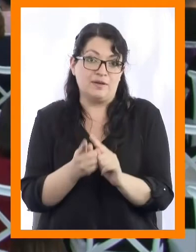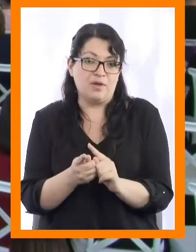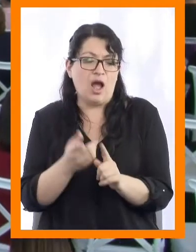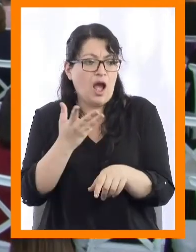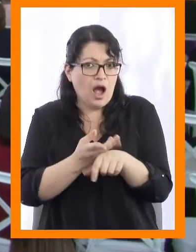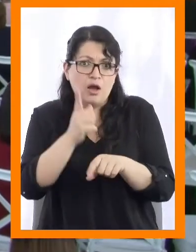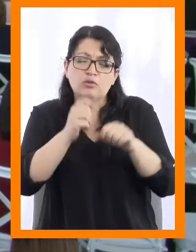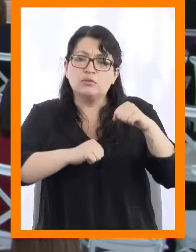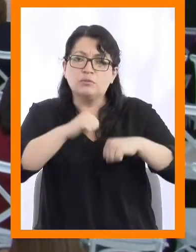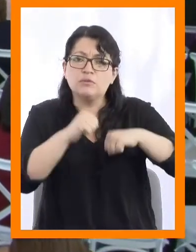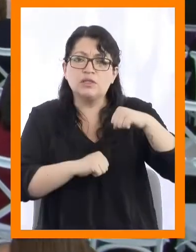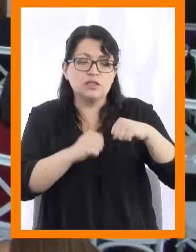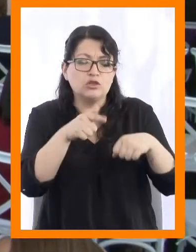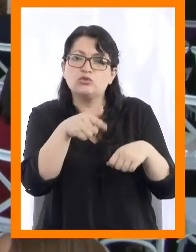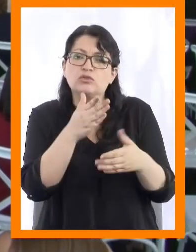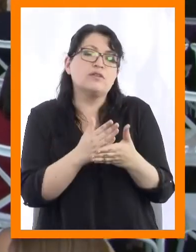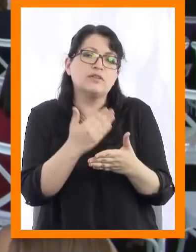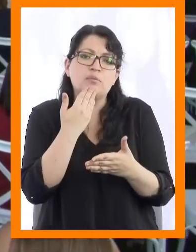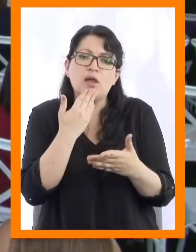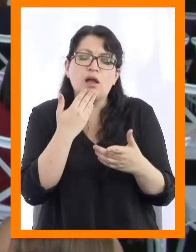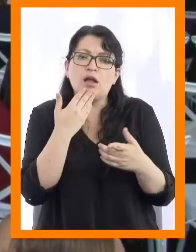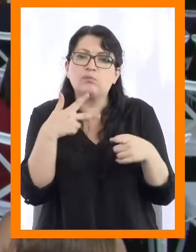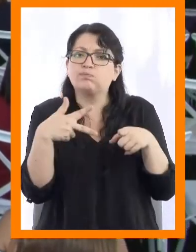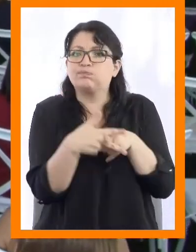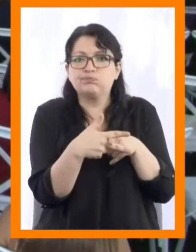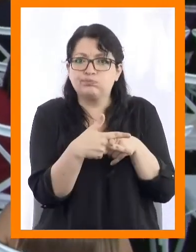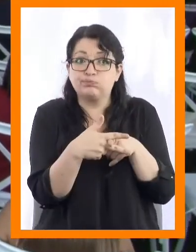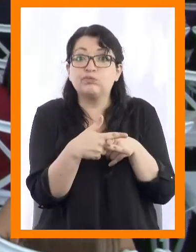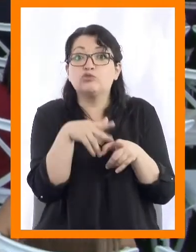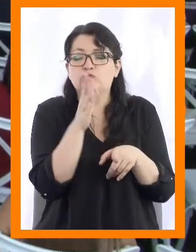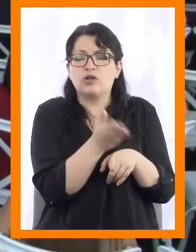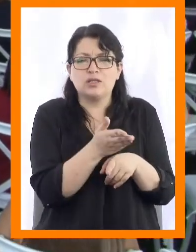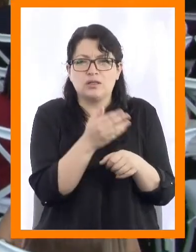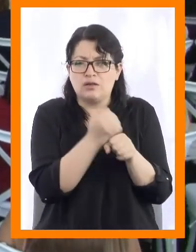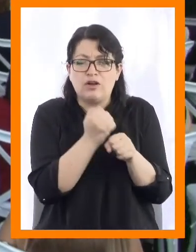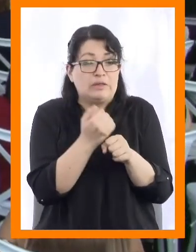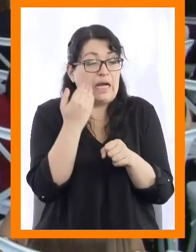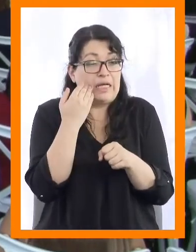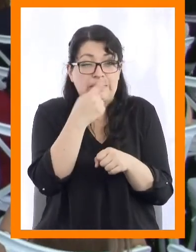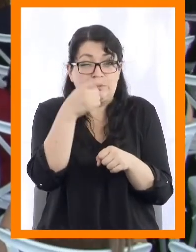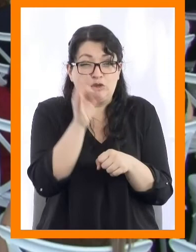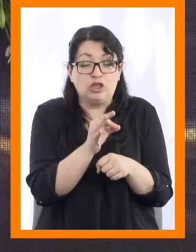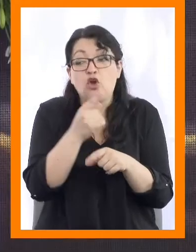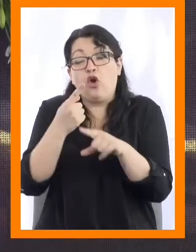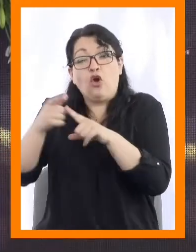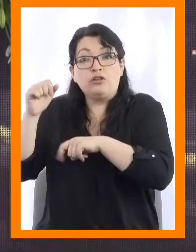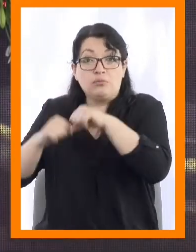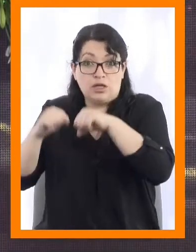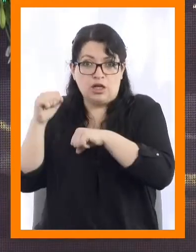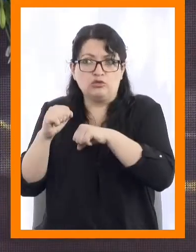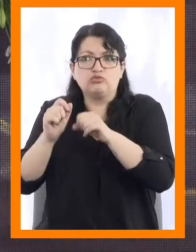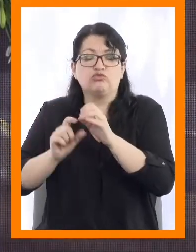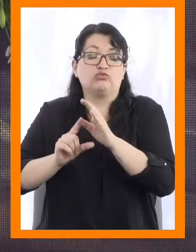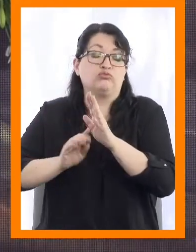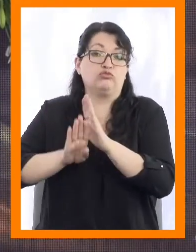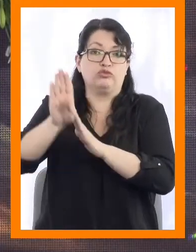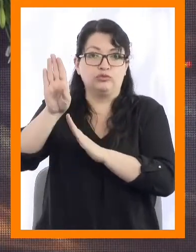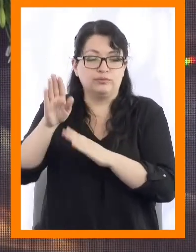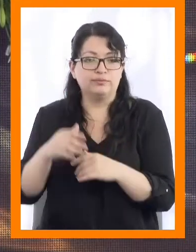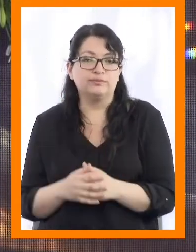que debieron enfrentar una paralización casi completa de sus actividades. Otras, en cambio, han tenido un enorme crecimiento.